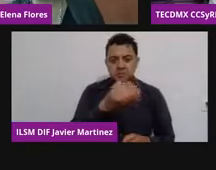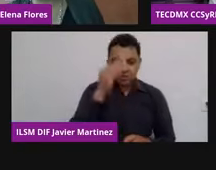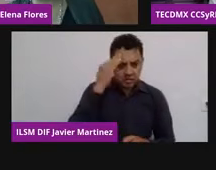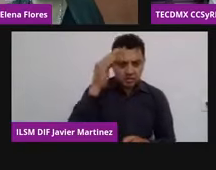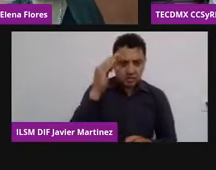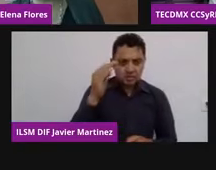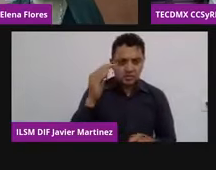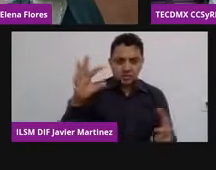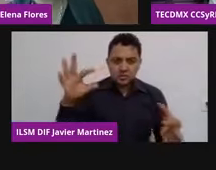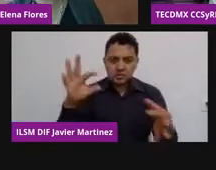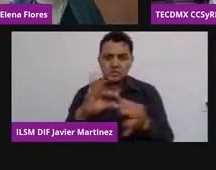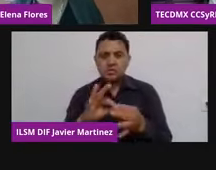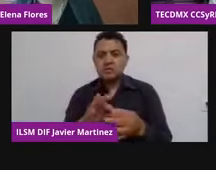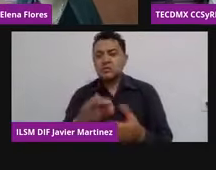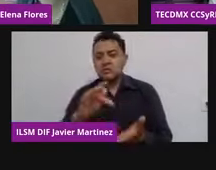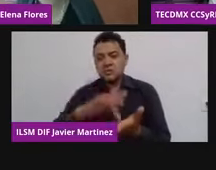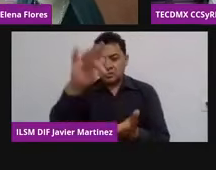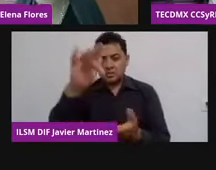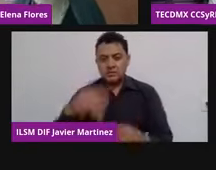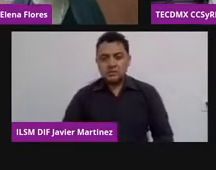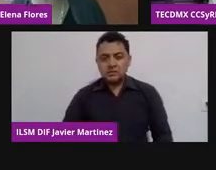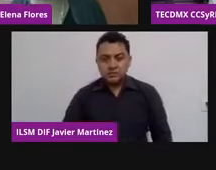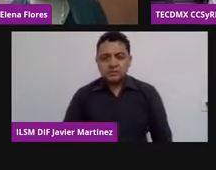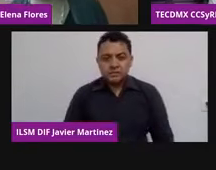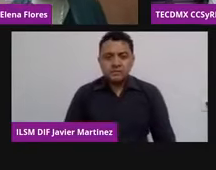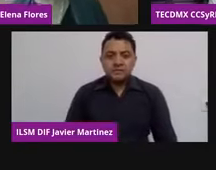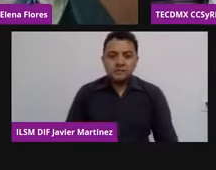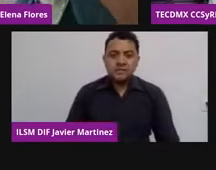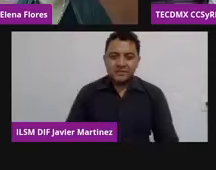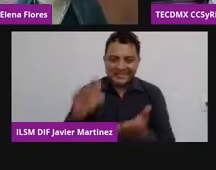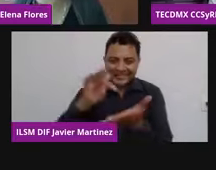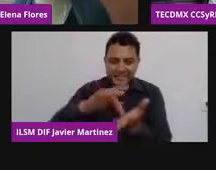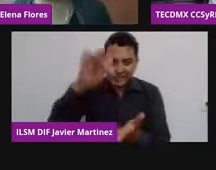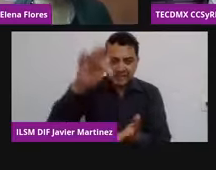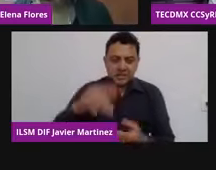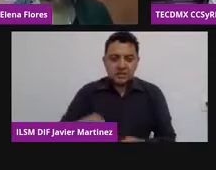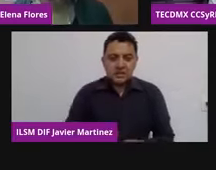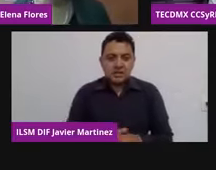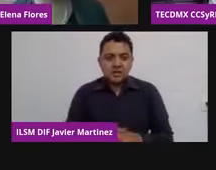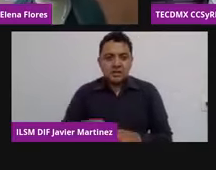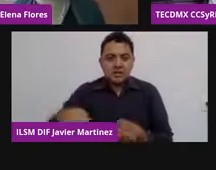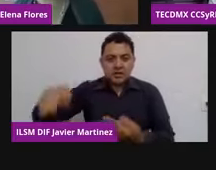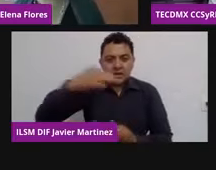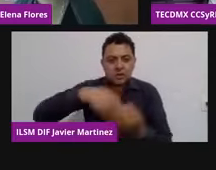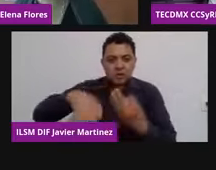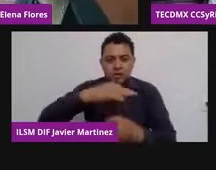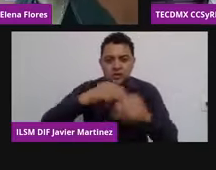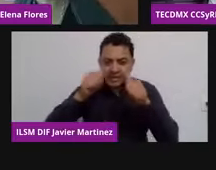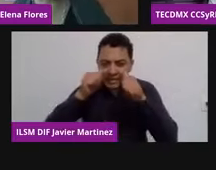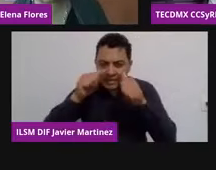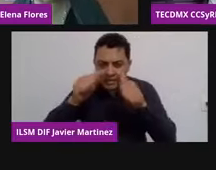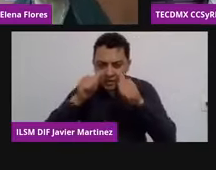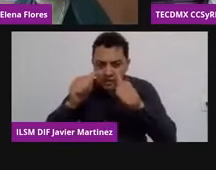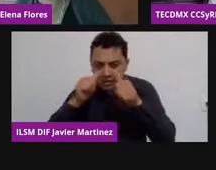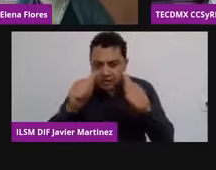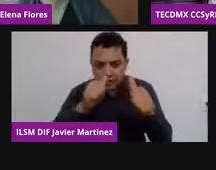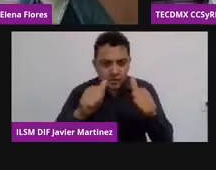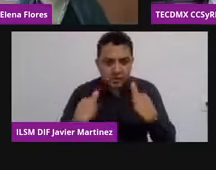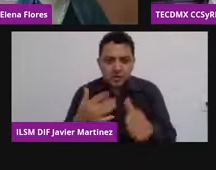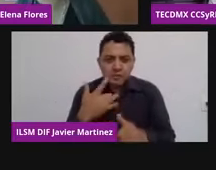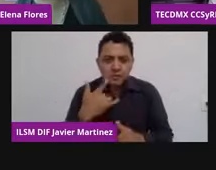transmisión así es mi querido Javier muchísimas gracias a todas y todos los que estuvieron hoy atentos a esta charla de